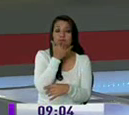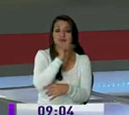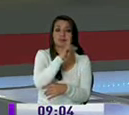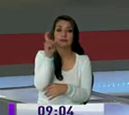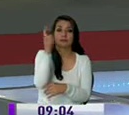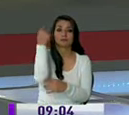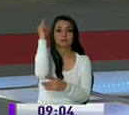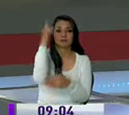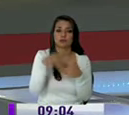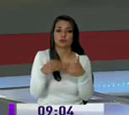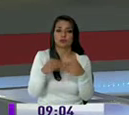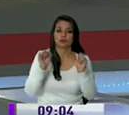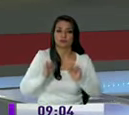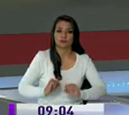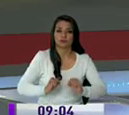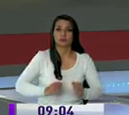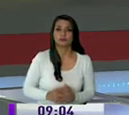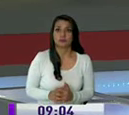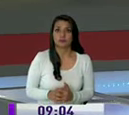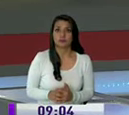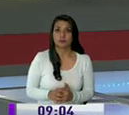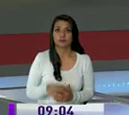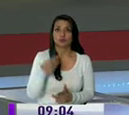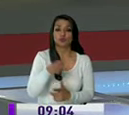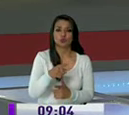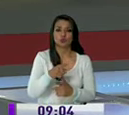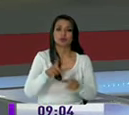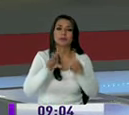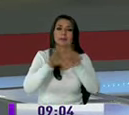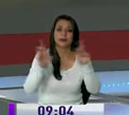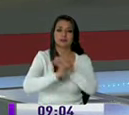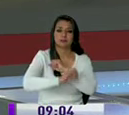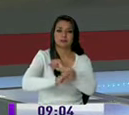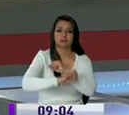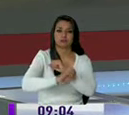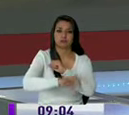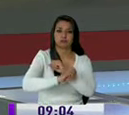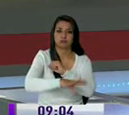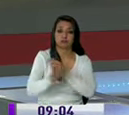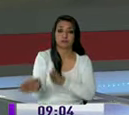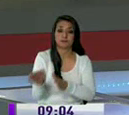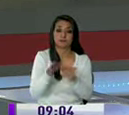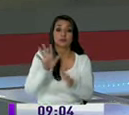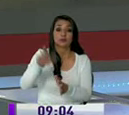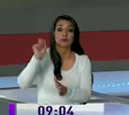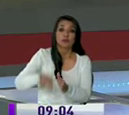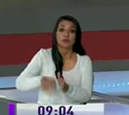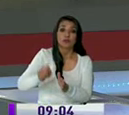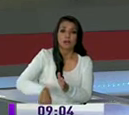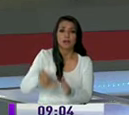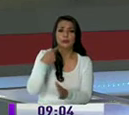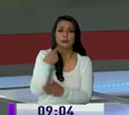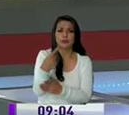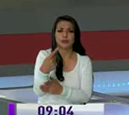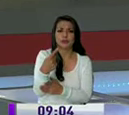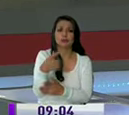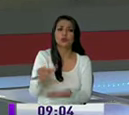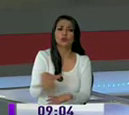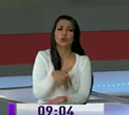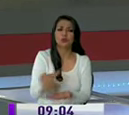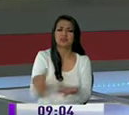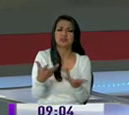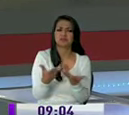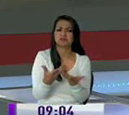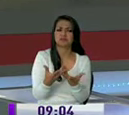millones de dólares a través de sus agencias de publicidad Su abogado Alexis Mera aseguró que se desvanecieron todas las dudas